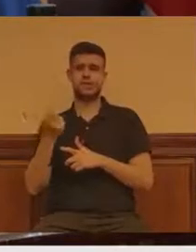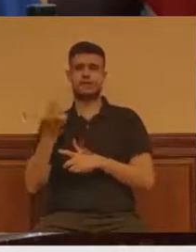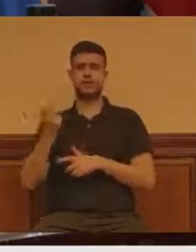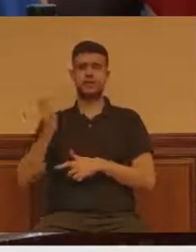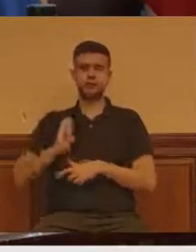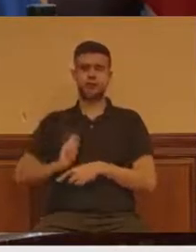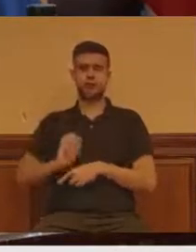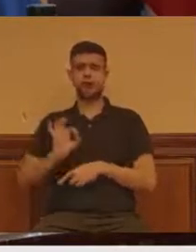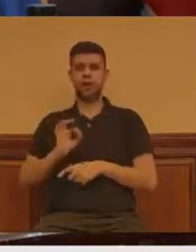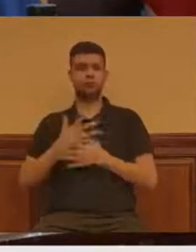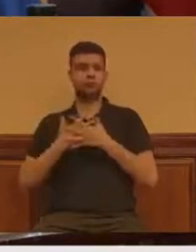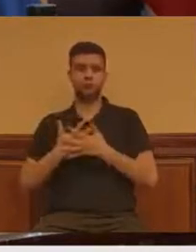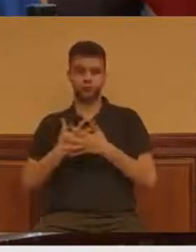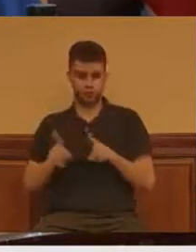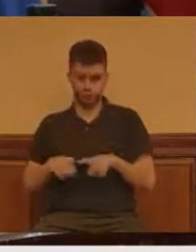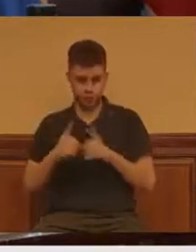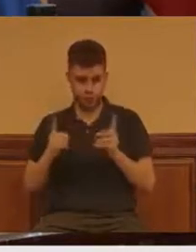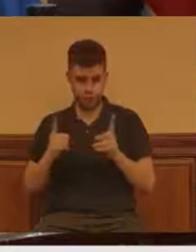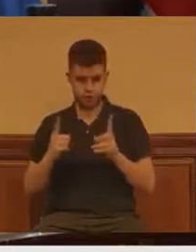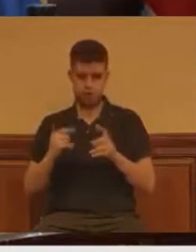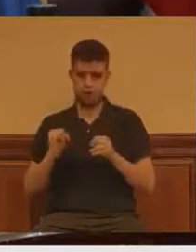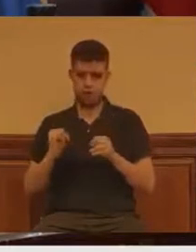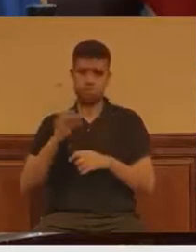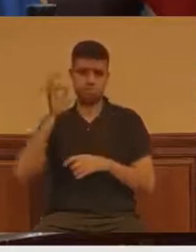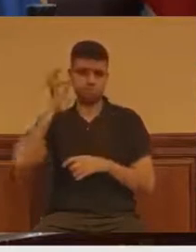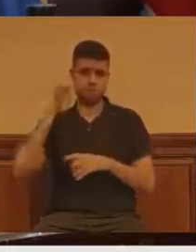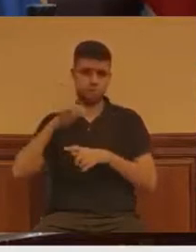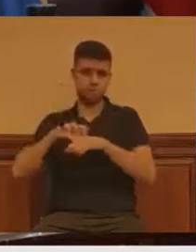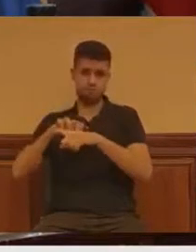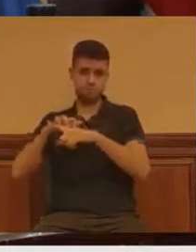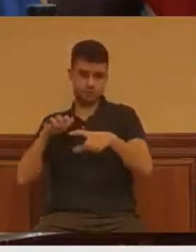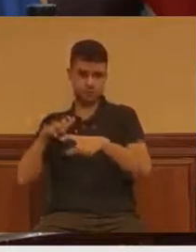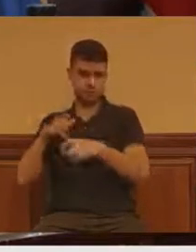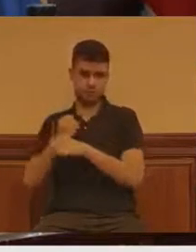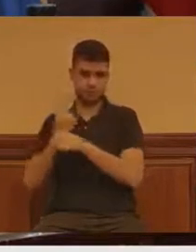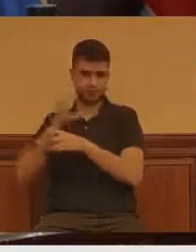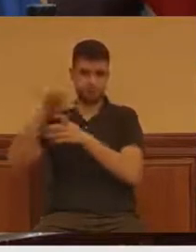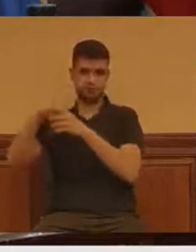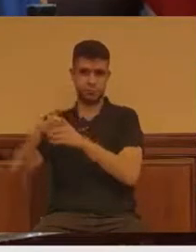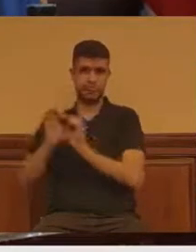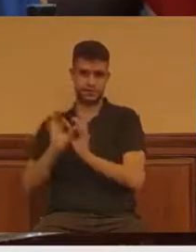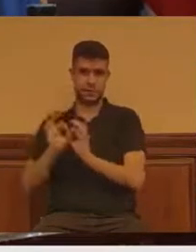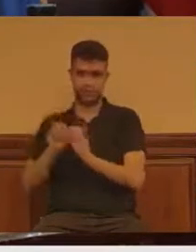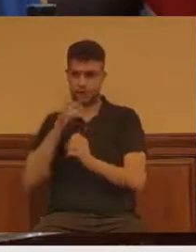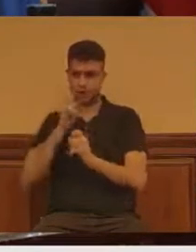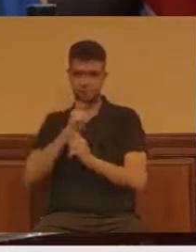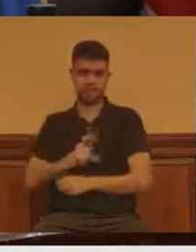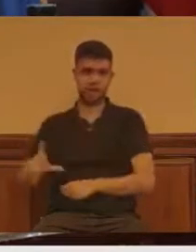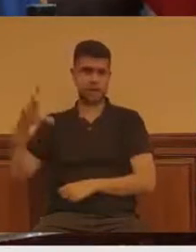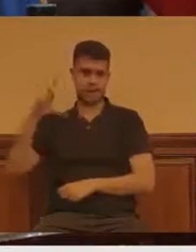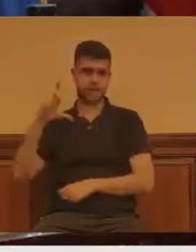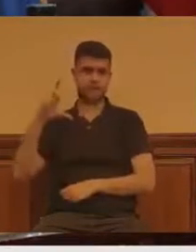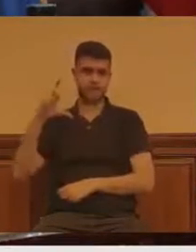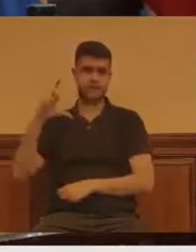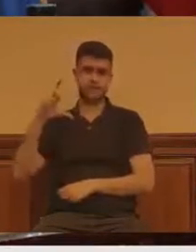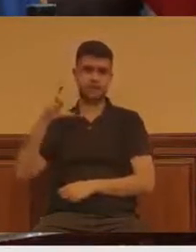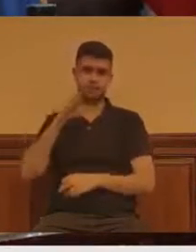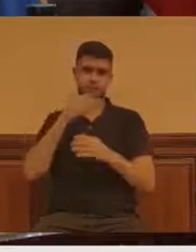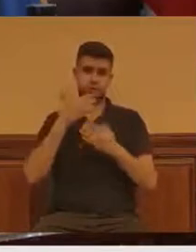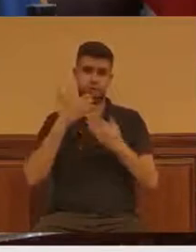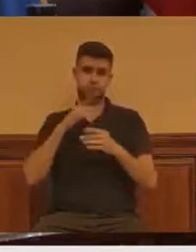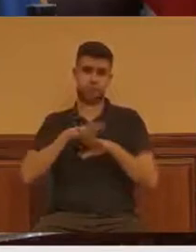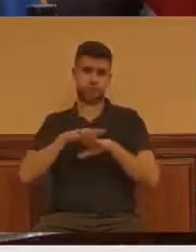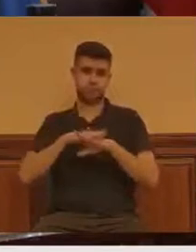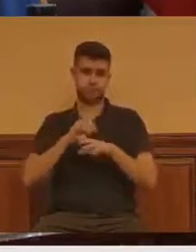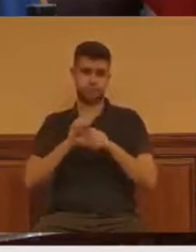que realizamos la inmensa mayoría de las mujeres y que ha aumentado considerablemente con la pandemia. Las